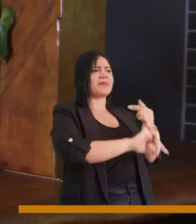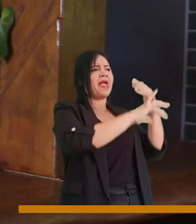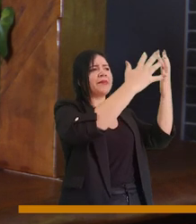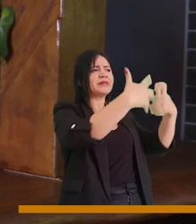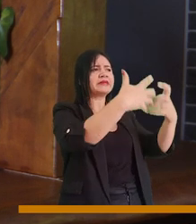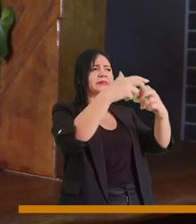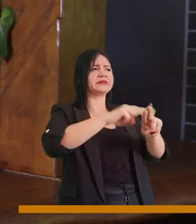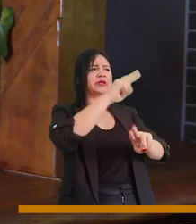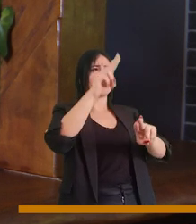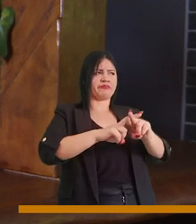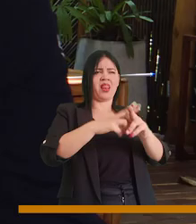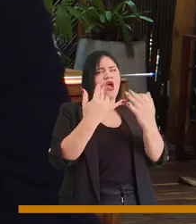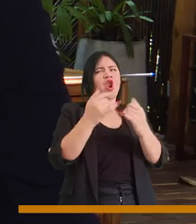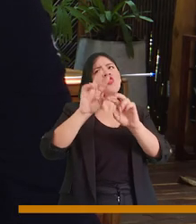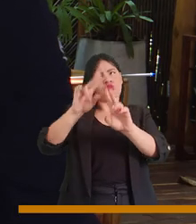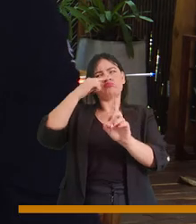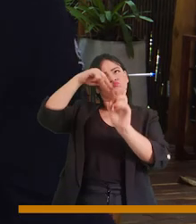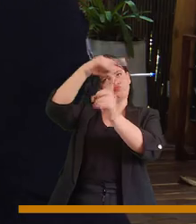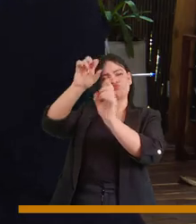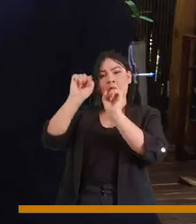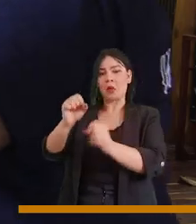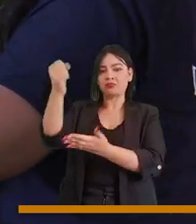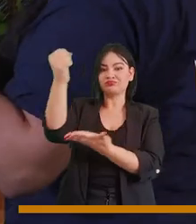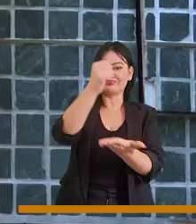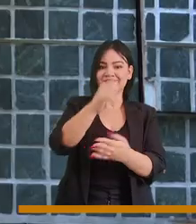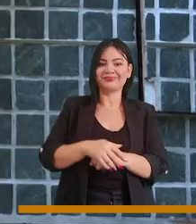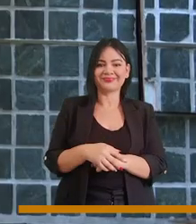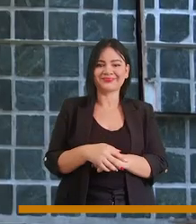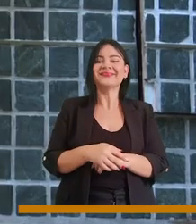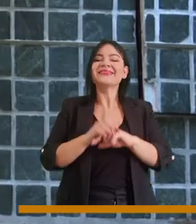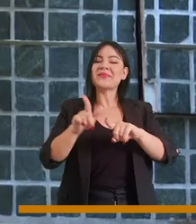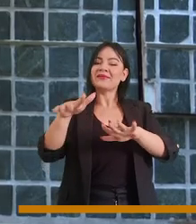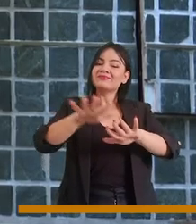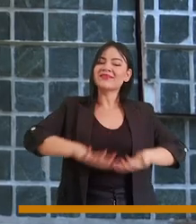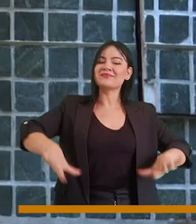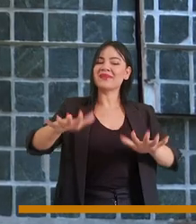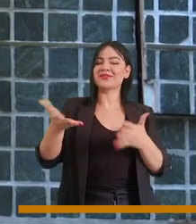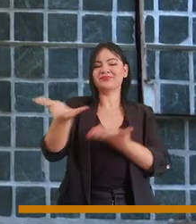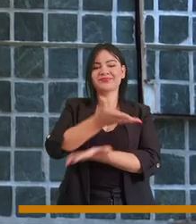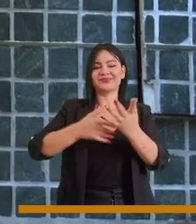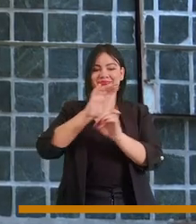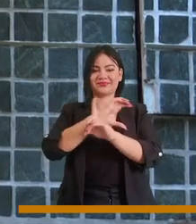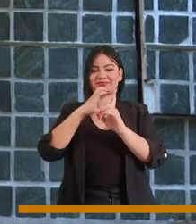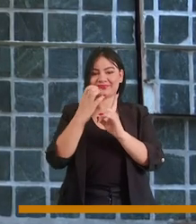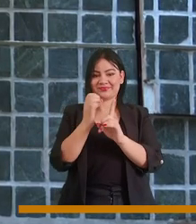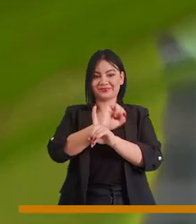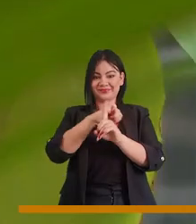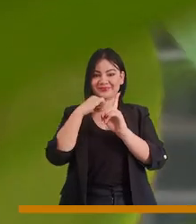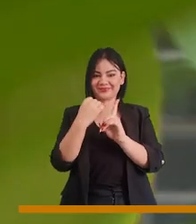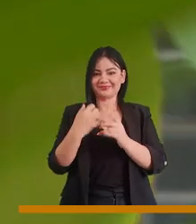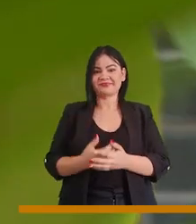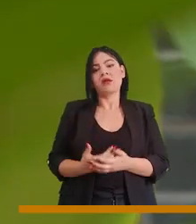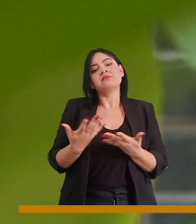industrias tradicionales, también genera espacios de integración cultural y social. Nosotros entendemos